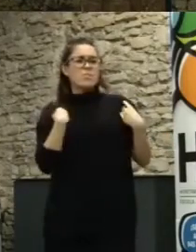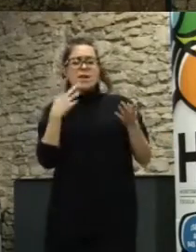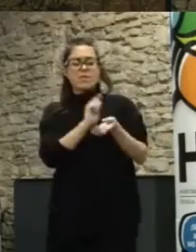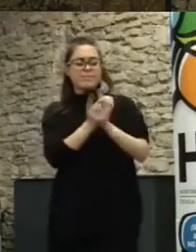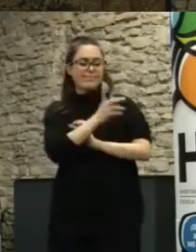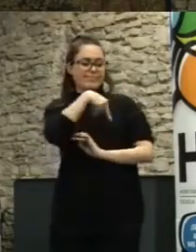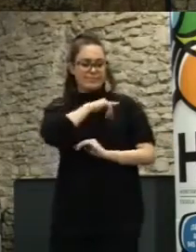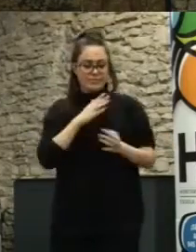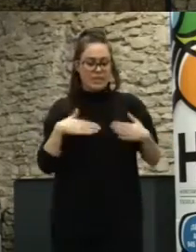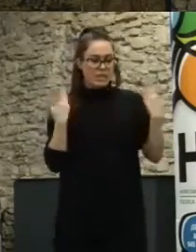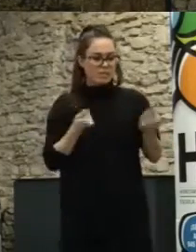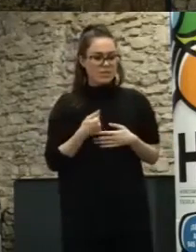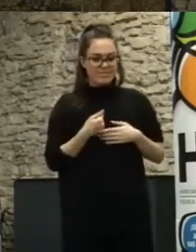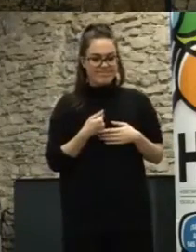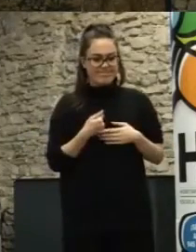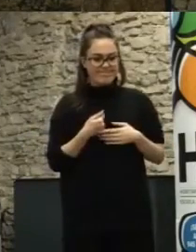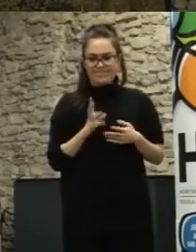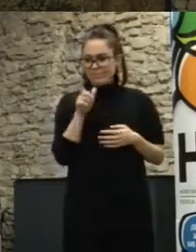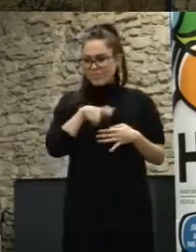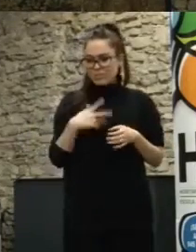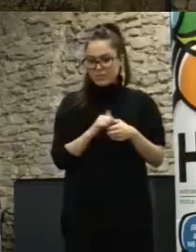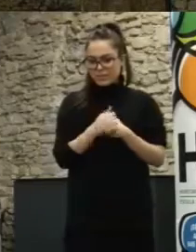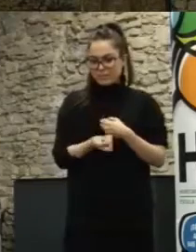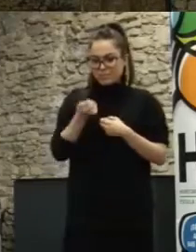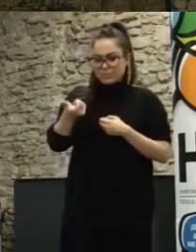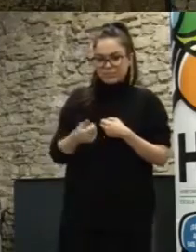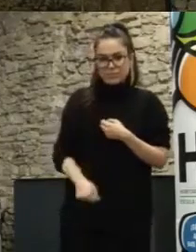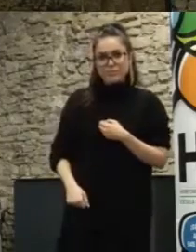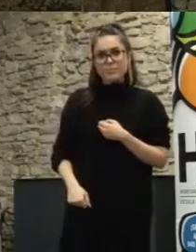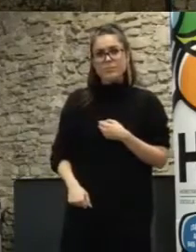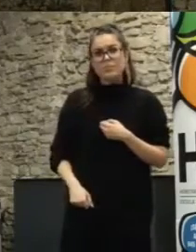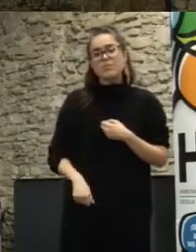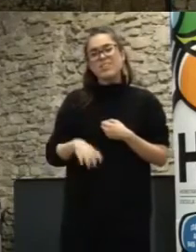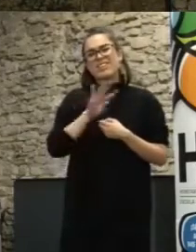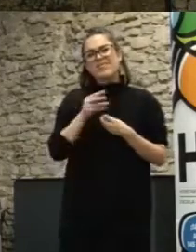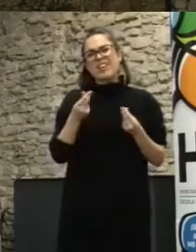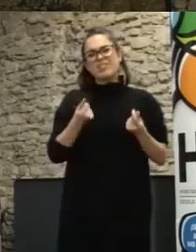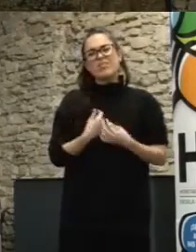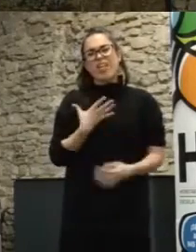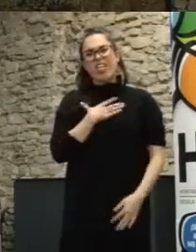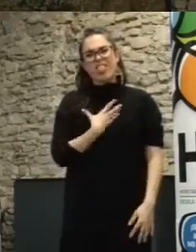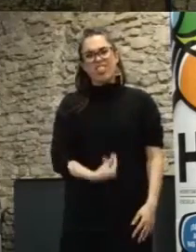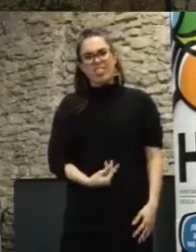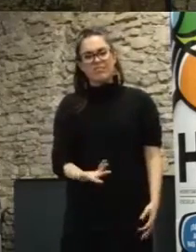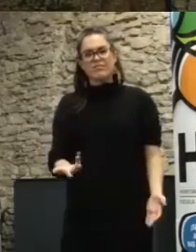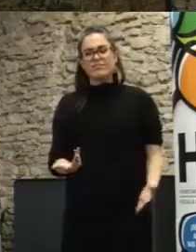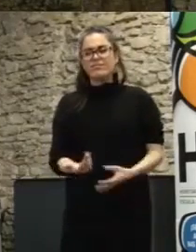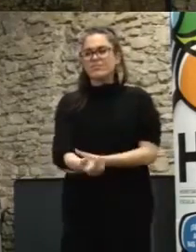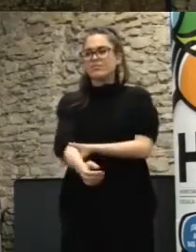cuenta que no participa tanta gente como esperábamos y con lo cual hay una cierta desazón